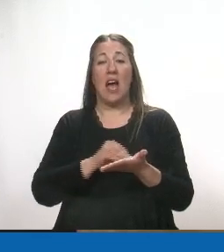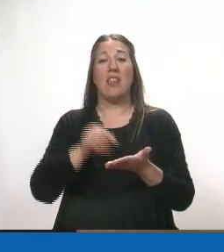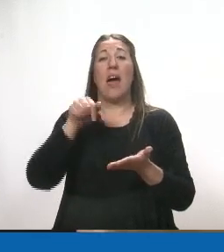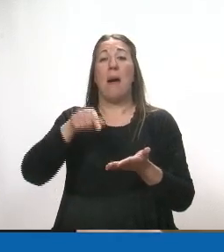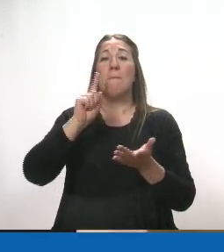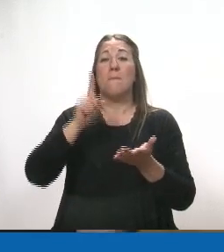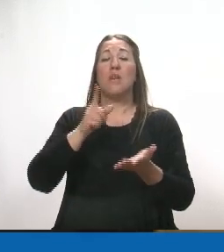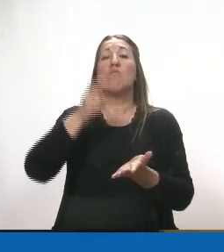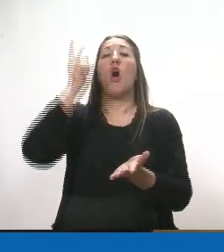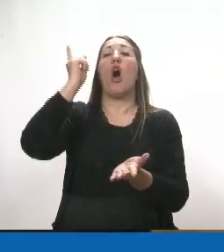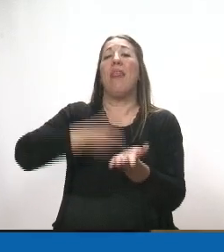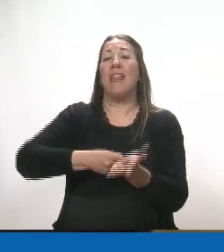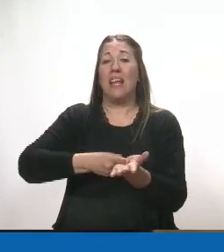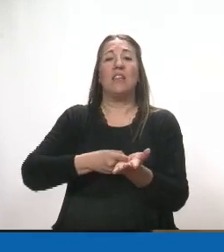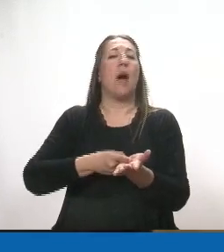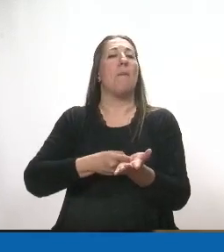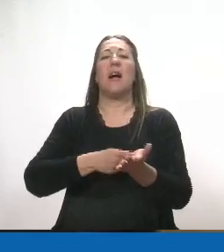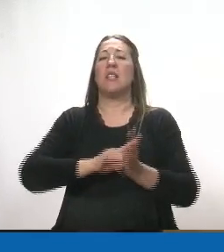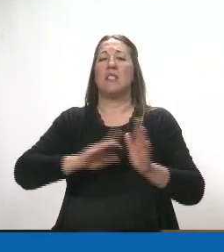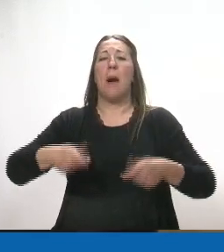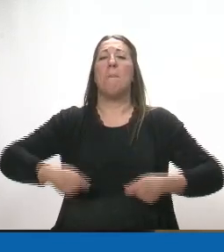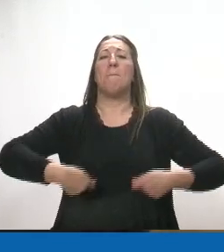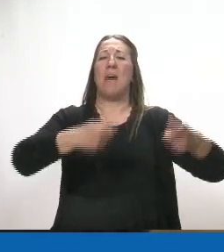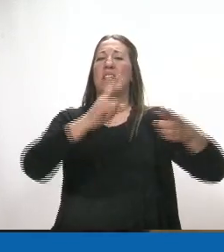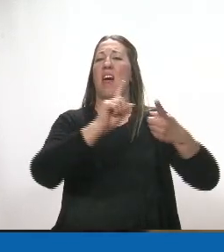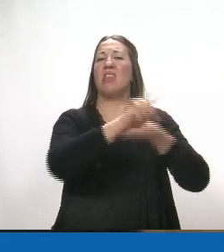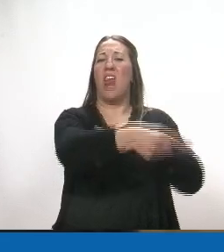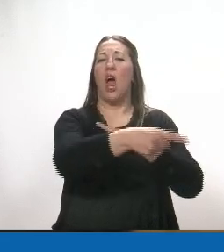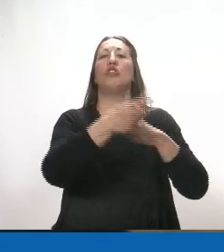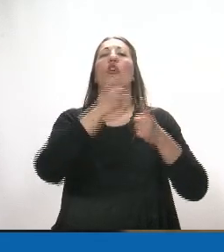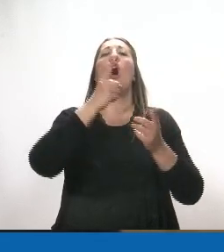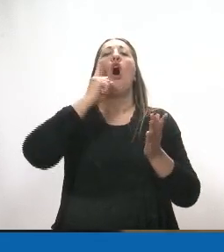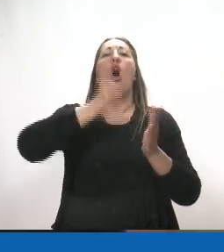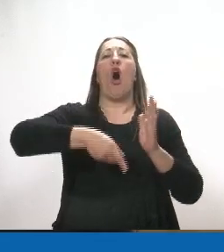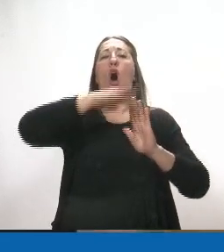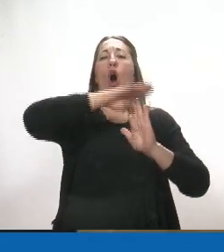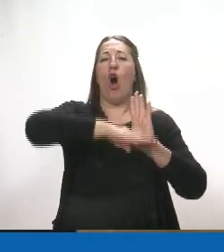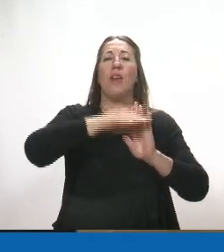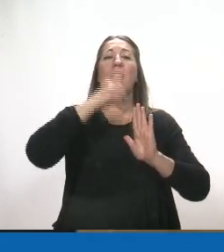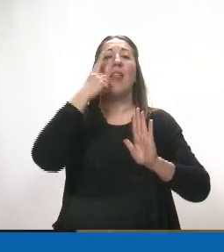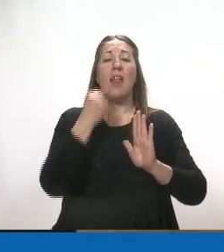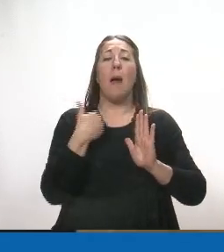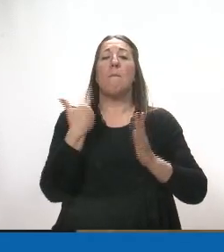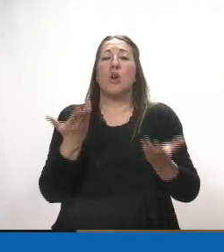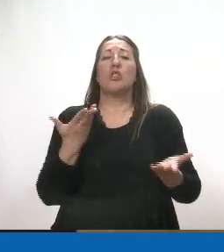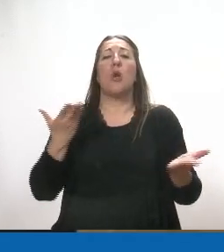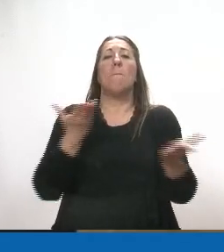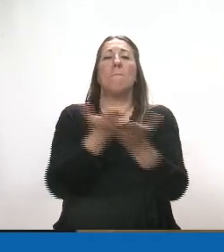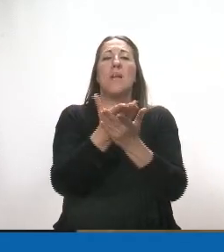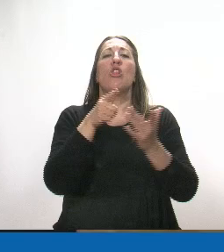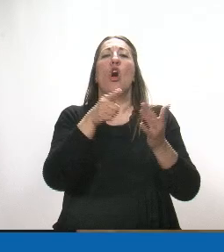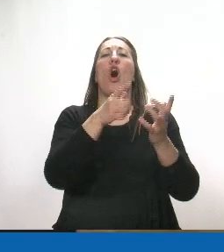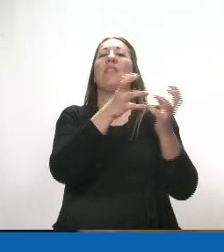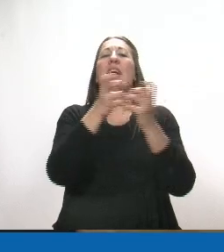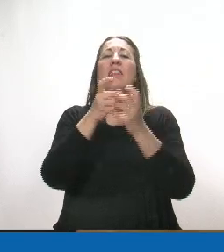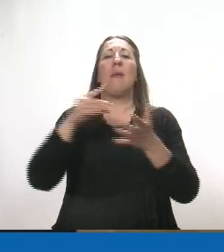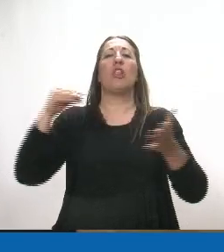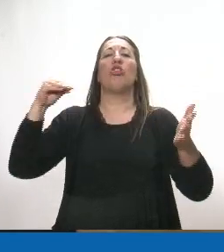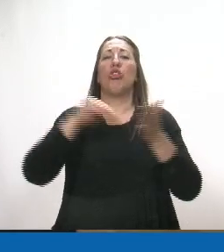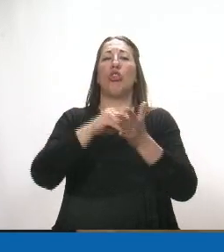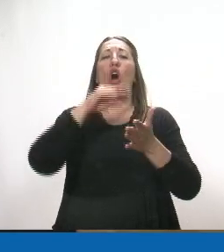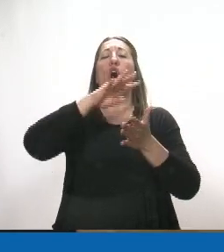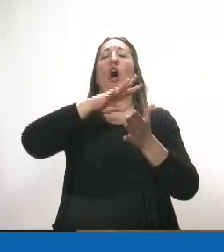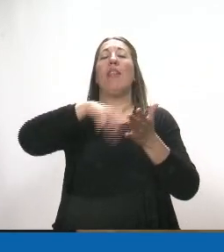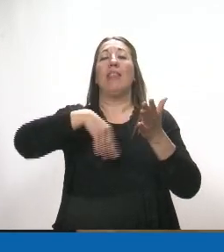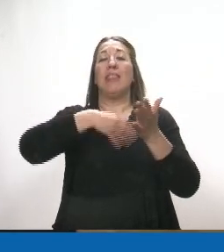pasa directamente al orden del día. Por eso pido el tratamiento sobre tabla, señor Presidente, sabiendo